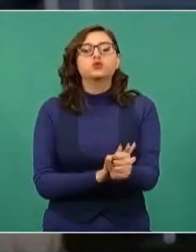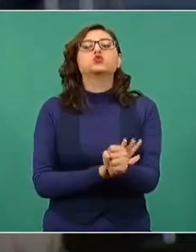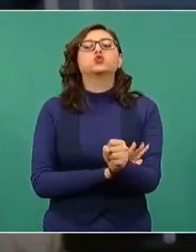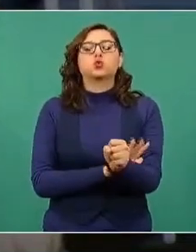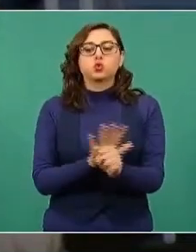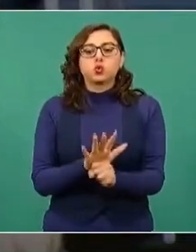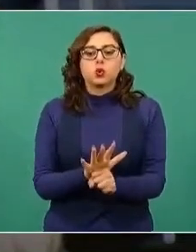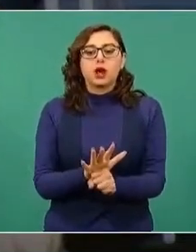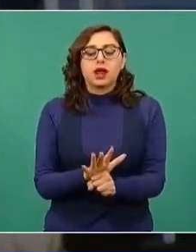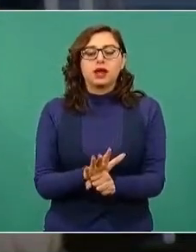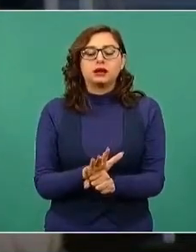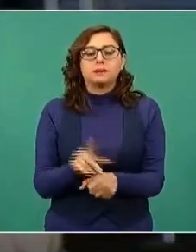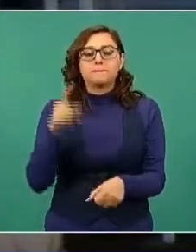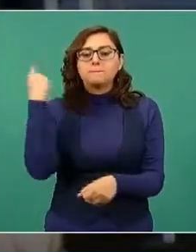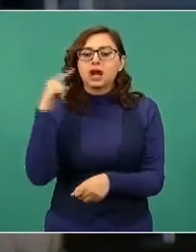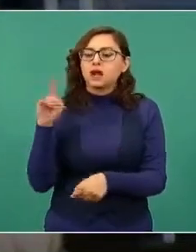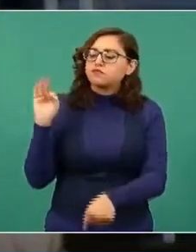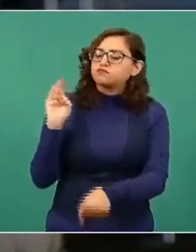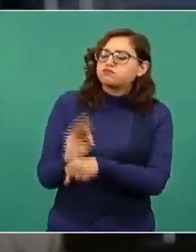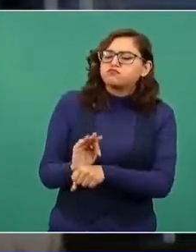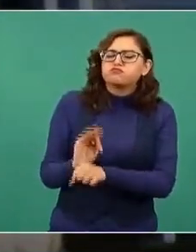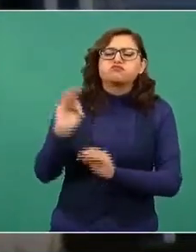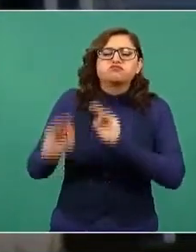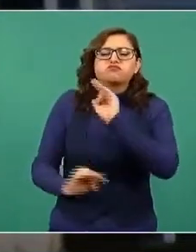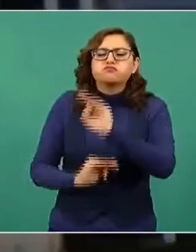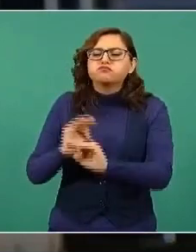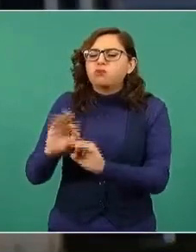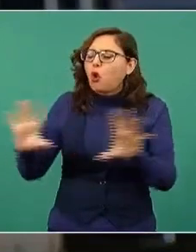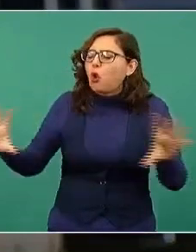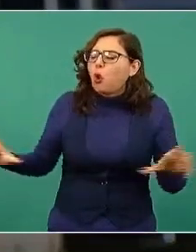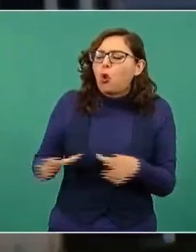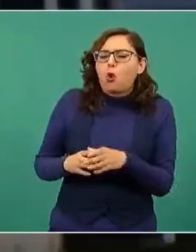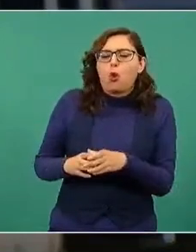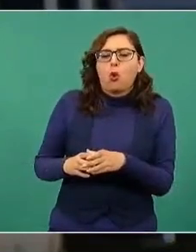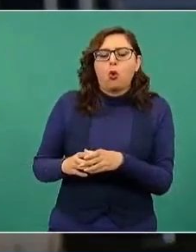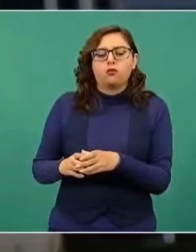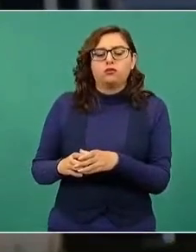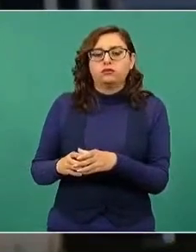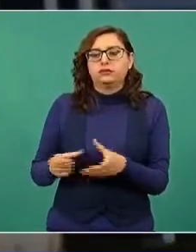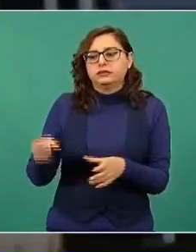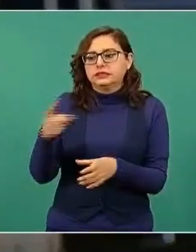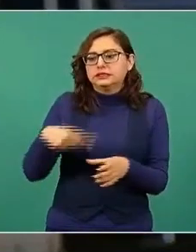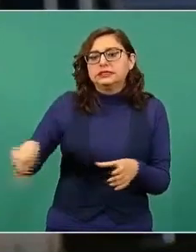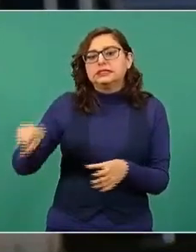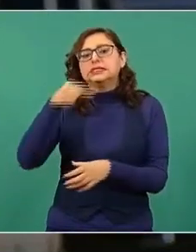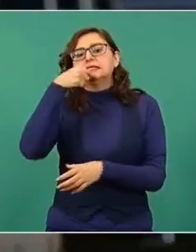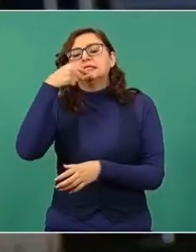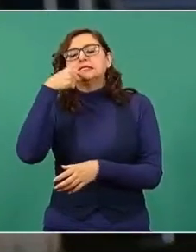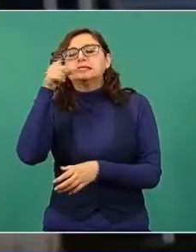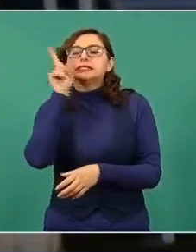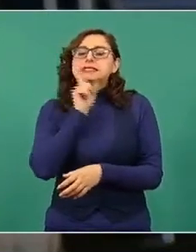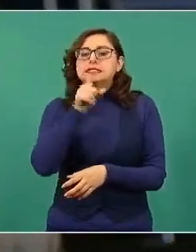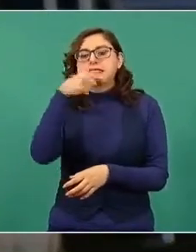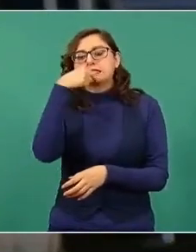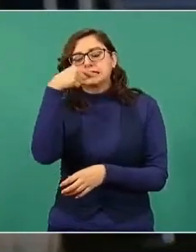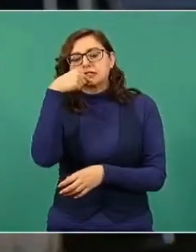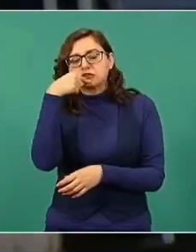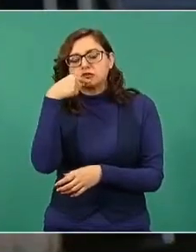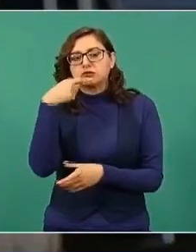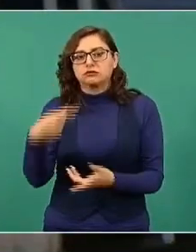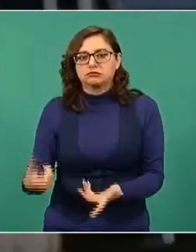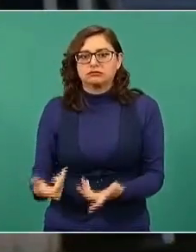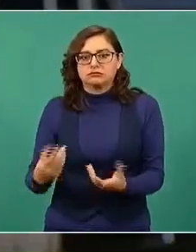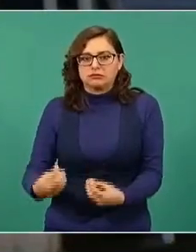darles un cobijo de manera integral a estos niños que están, niños y niñas que están en